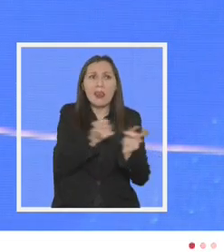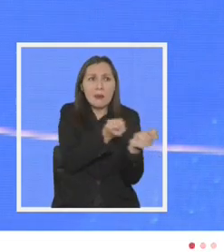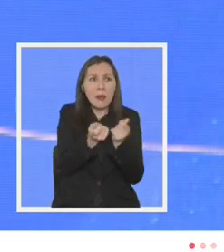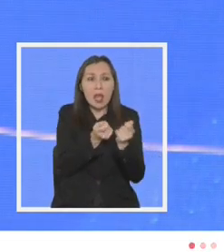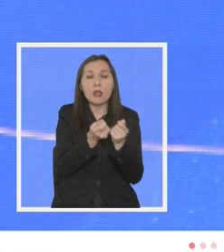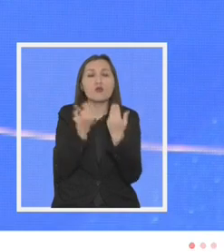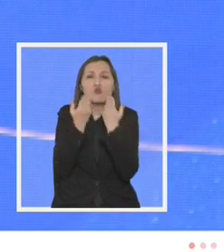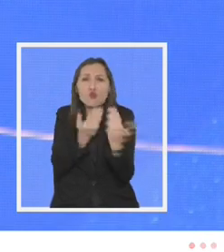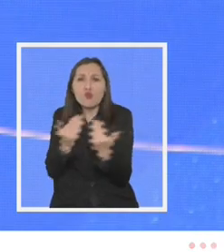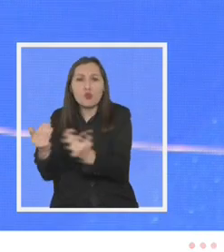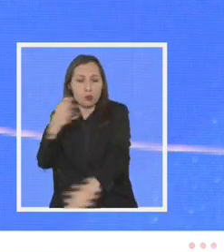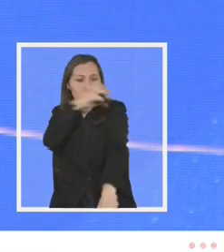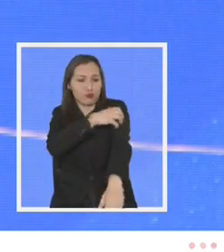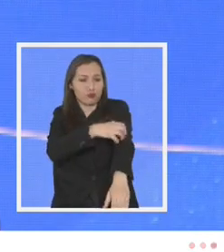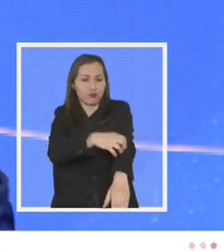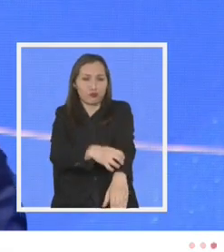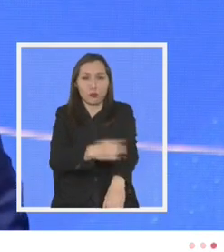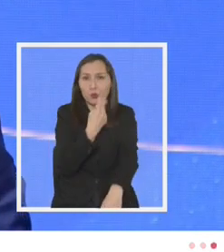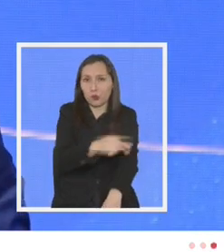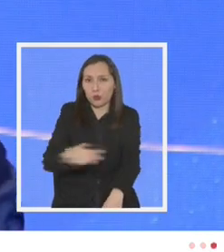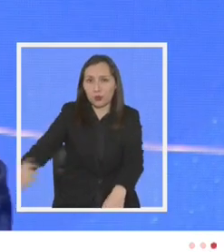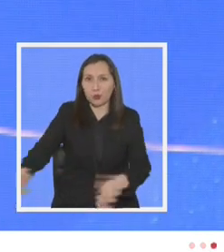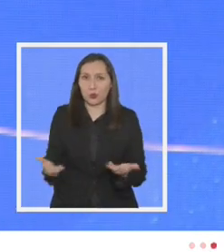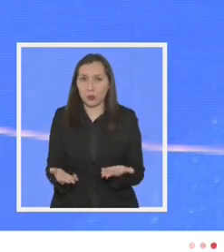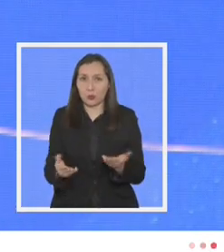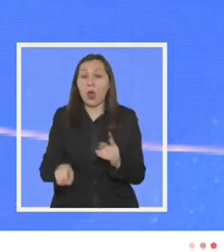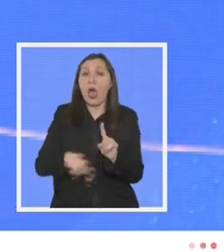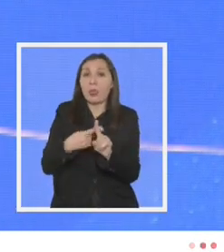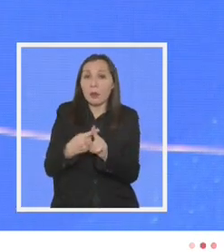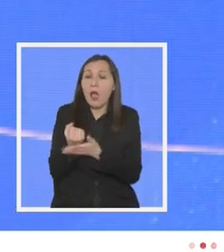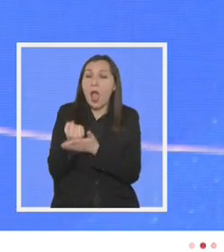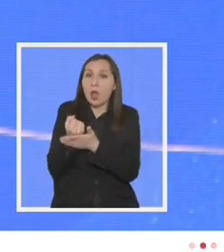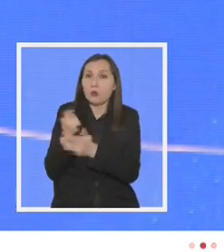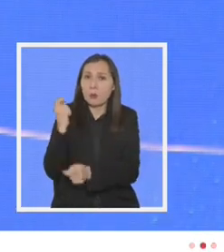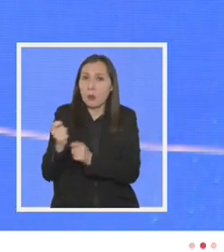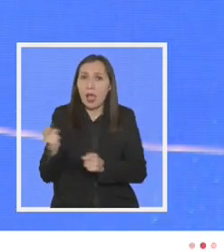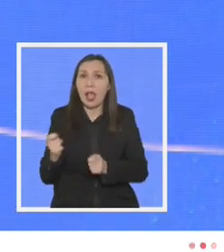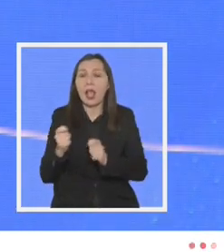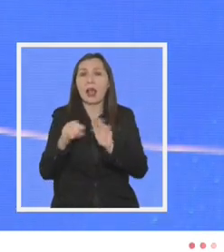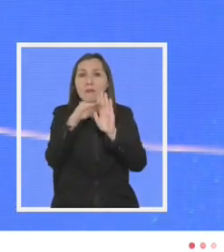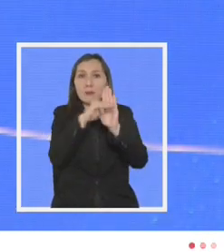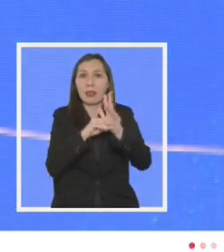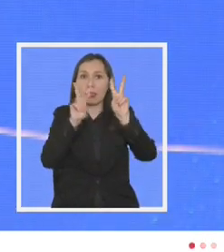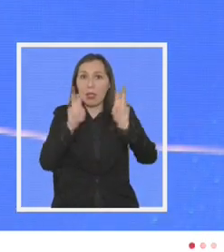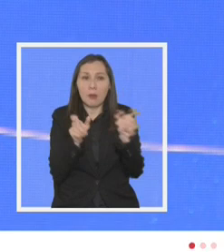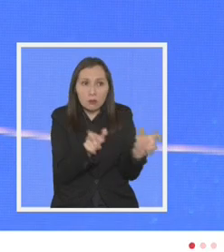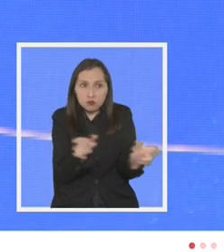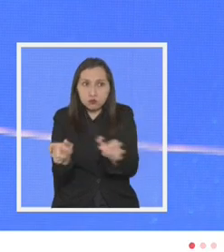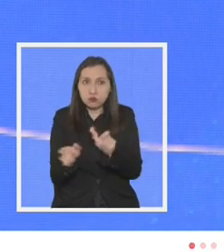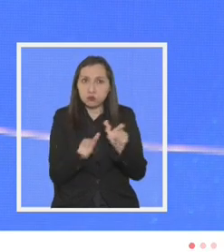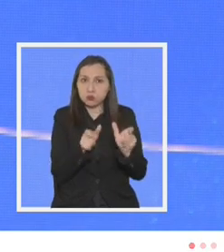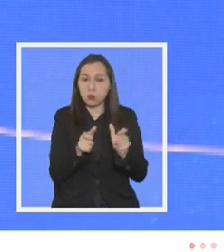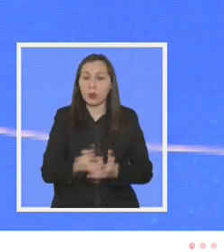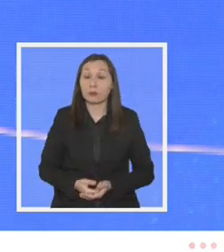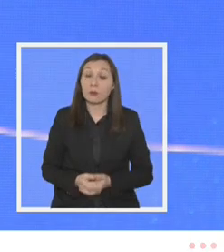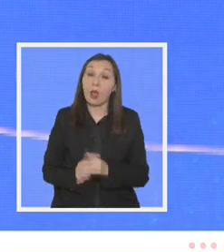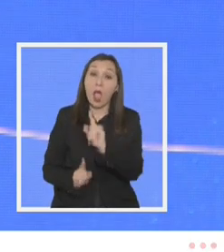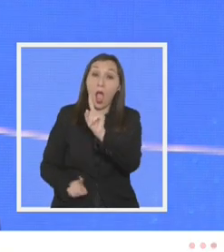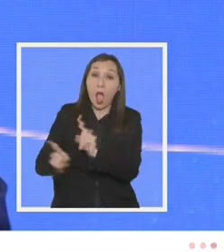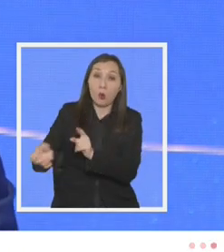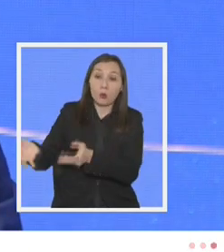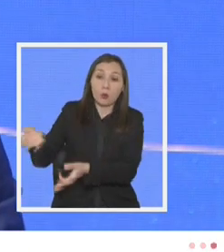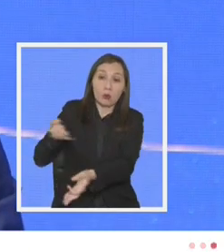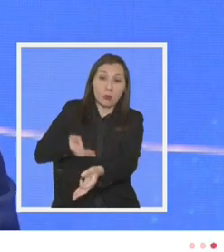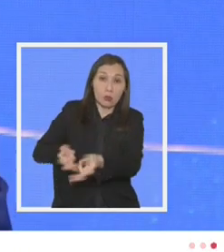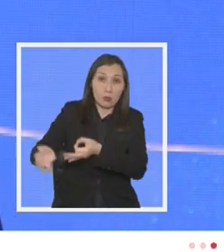directo de las regiones y sus territorios además de ayudar a financiar la agenda de seguridad y hay algunos que nos